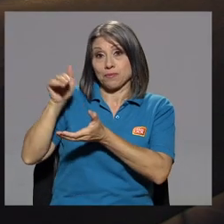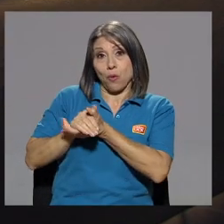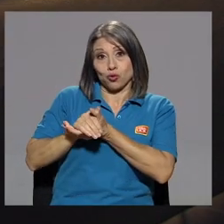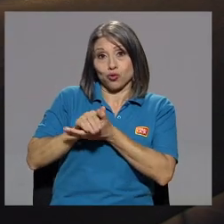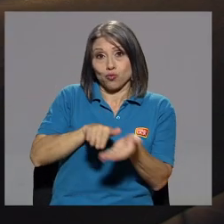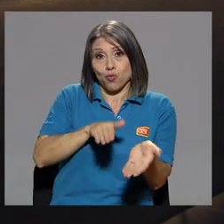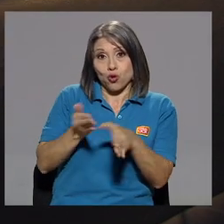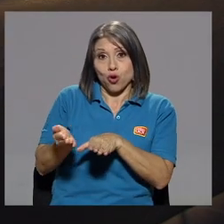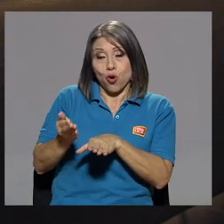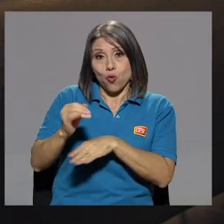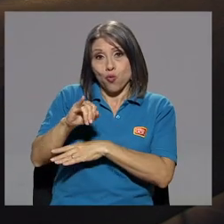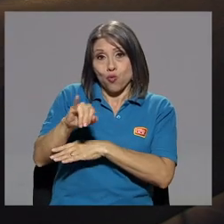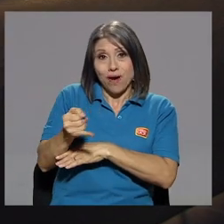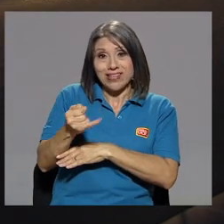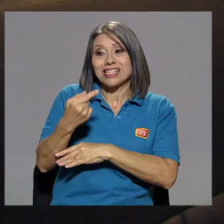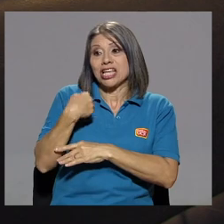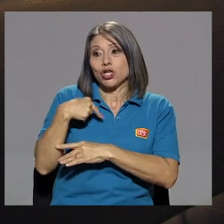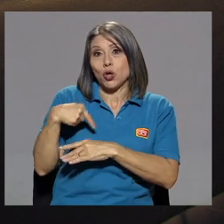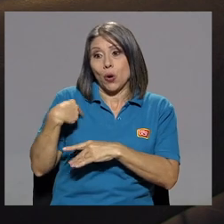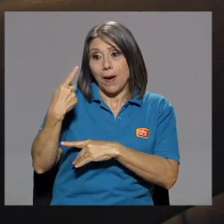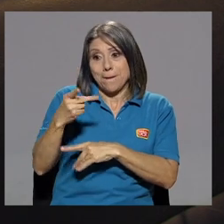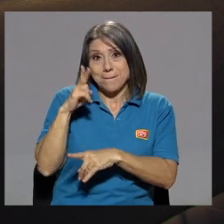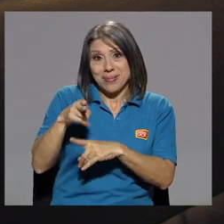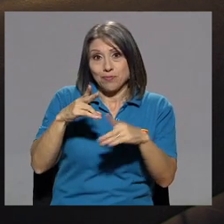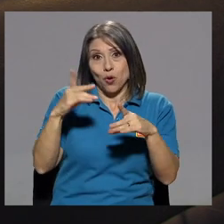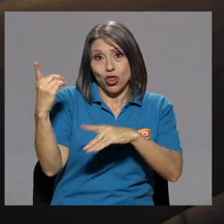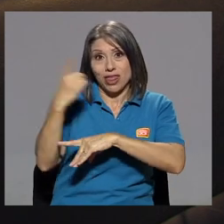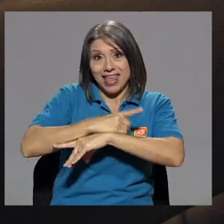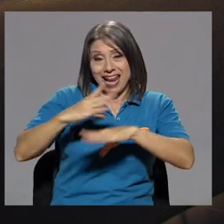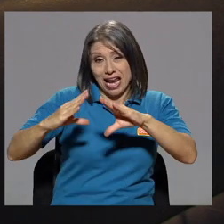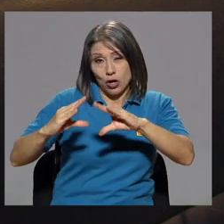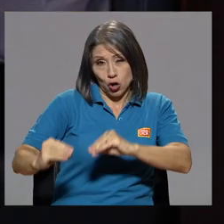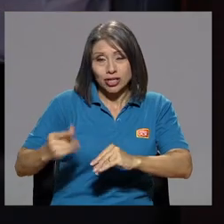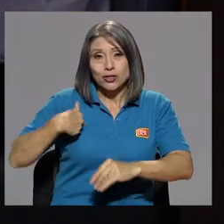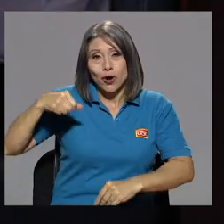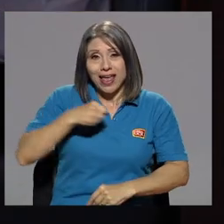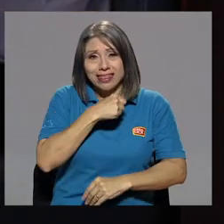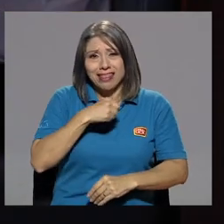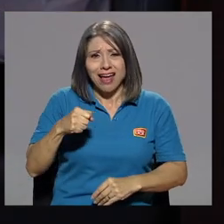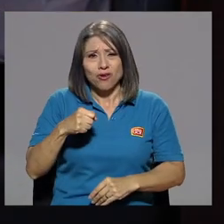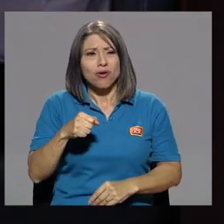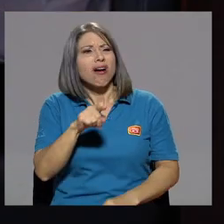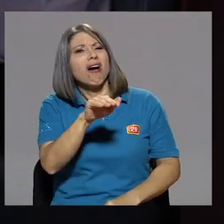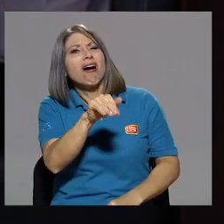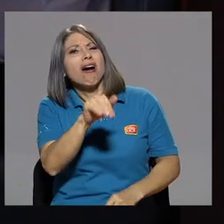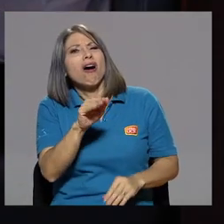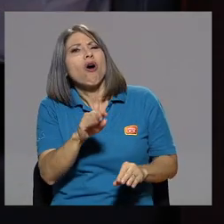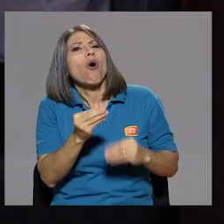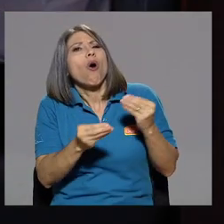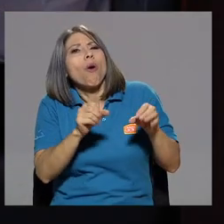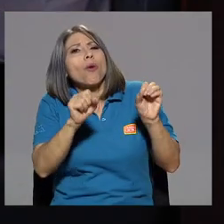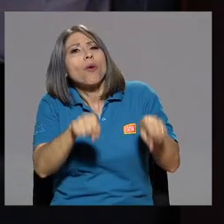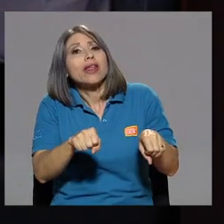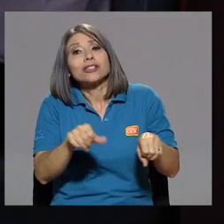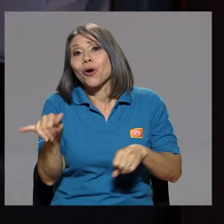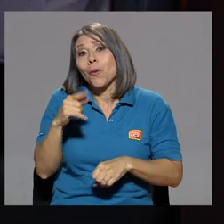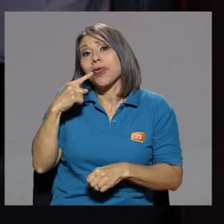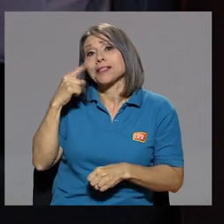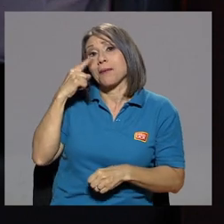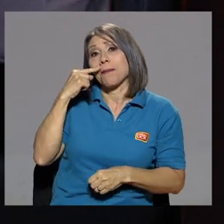jueves y tuve que cantar en la noche. Y la gente me decía, ¿cómo puedes? Como decía papá y mamá, el show continúa.